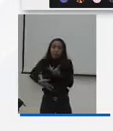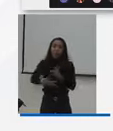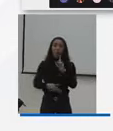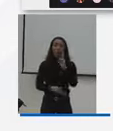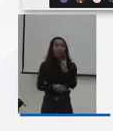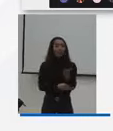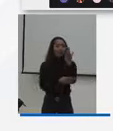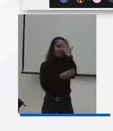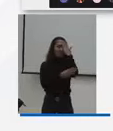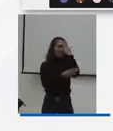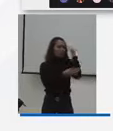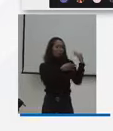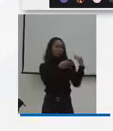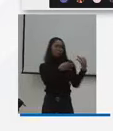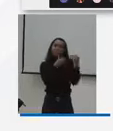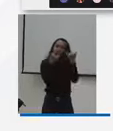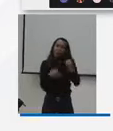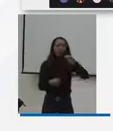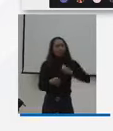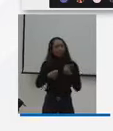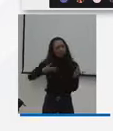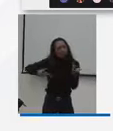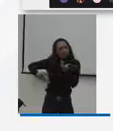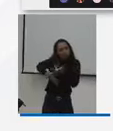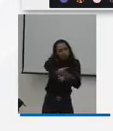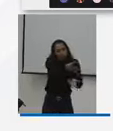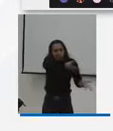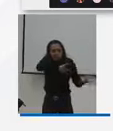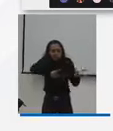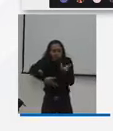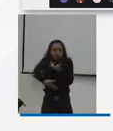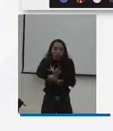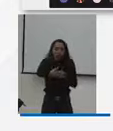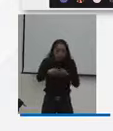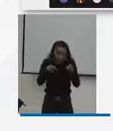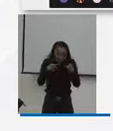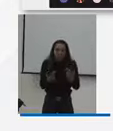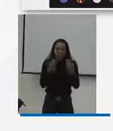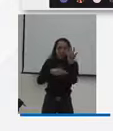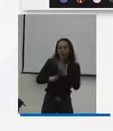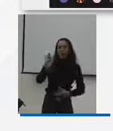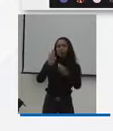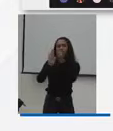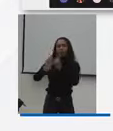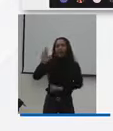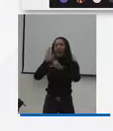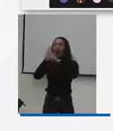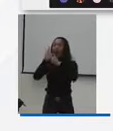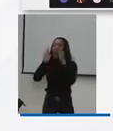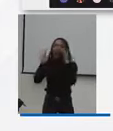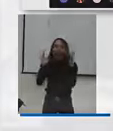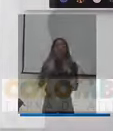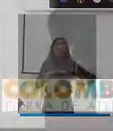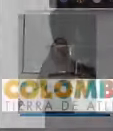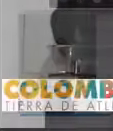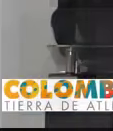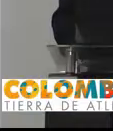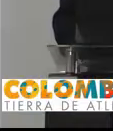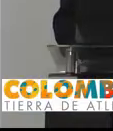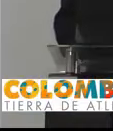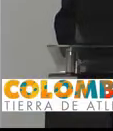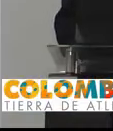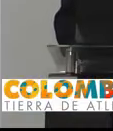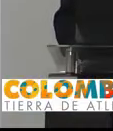y entregarle al país deportivo una herramienta jurídica acorde con sus necesidades y sus expectativas.